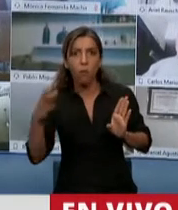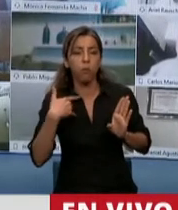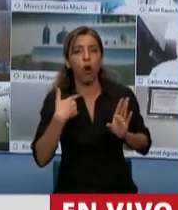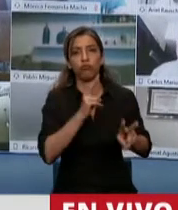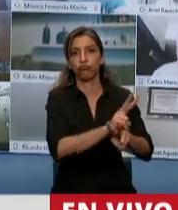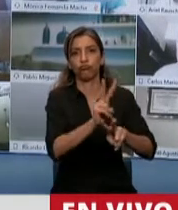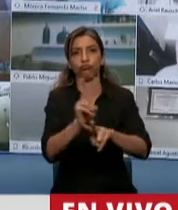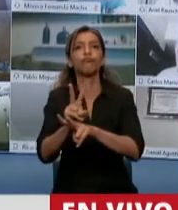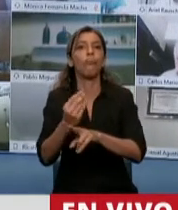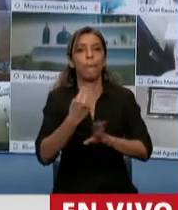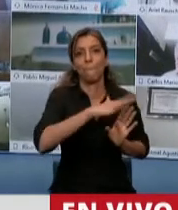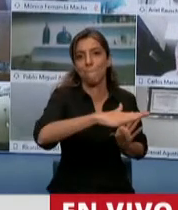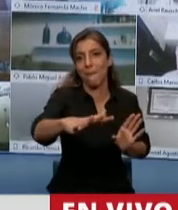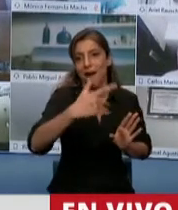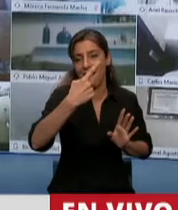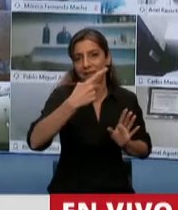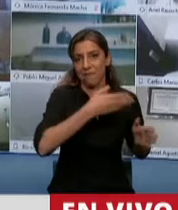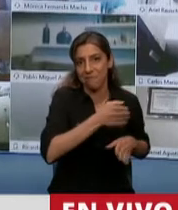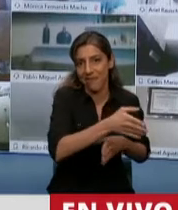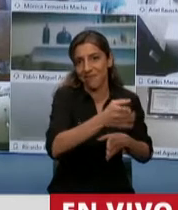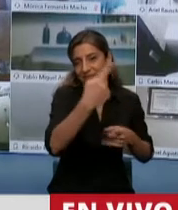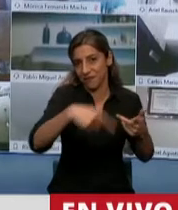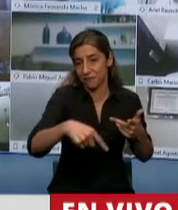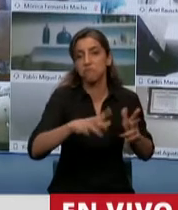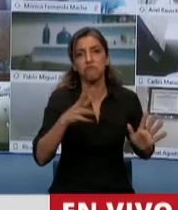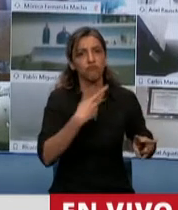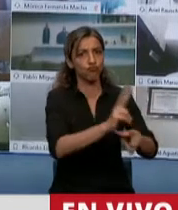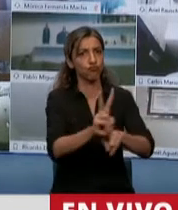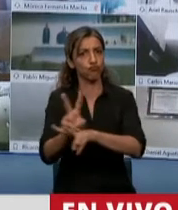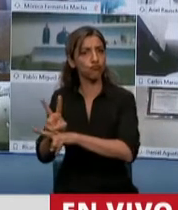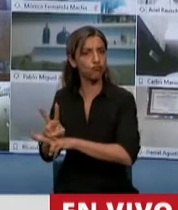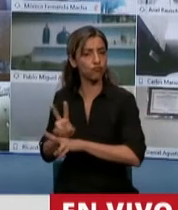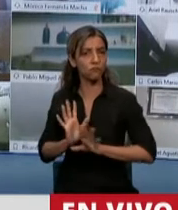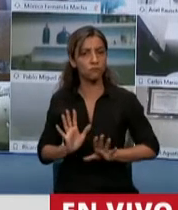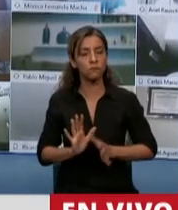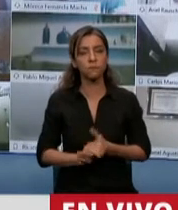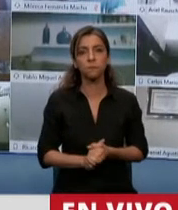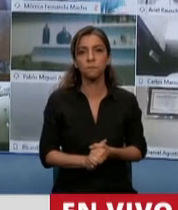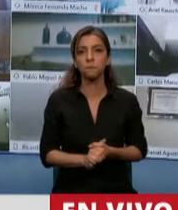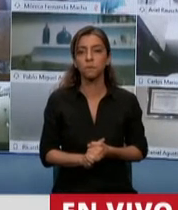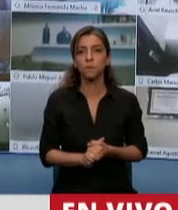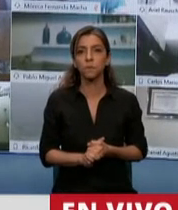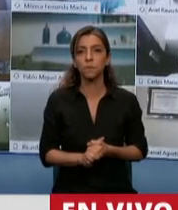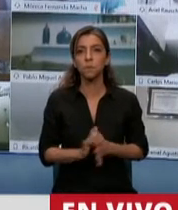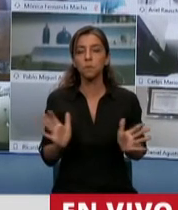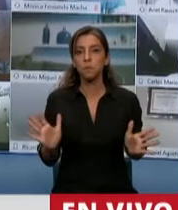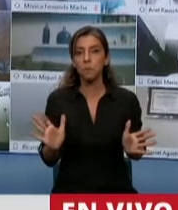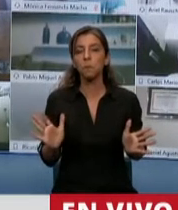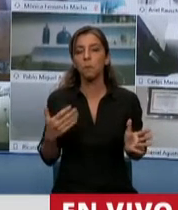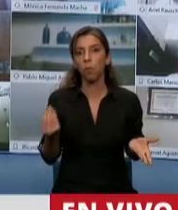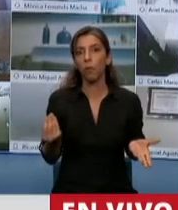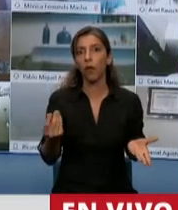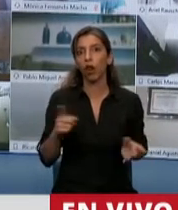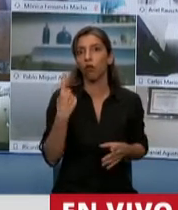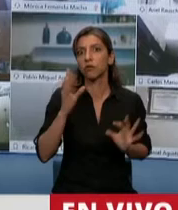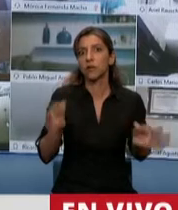también en ese cuidado del mar. Lo que sí está claro es que estas cerca de 300 toneladas